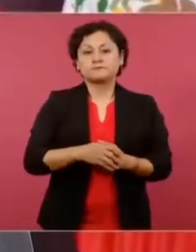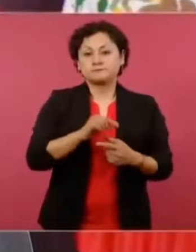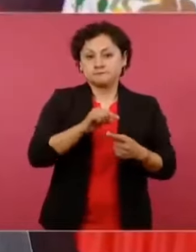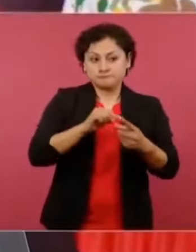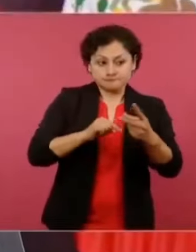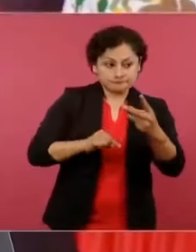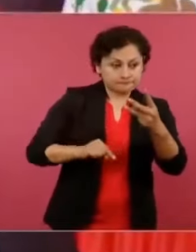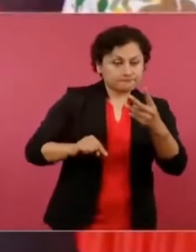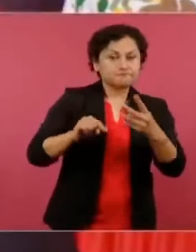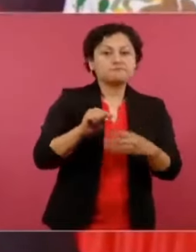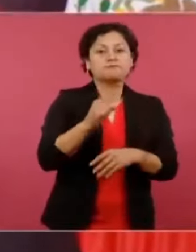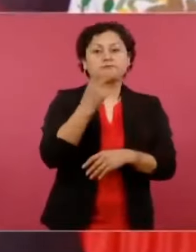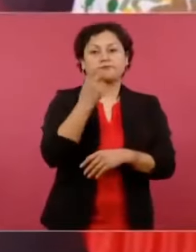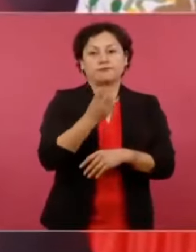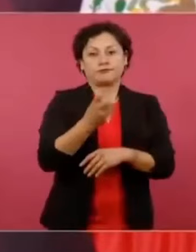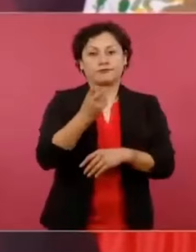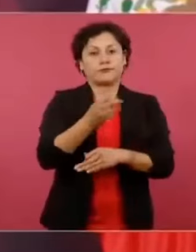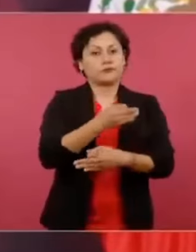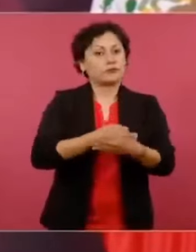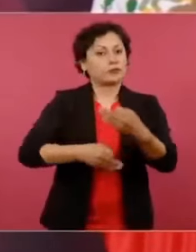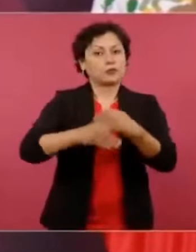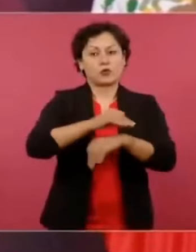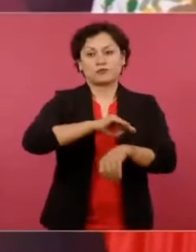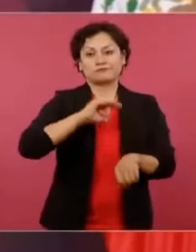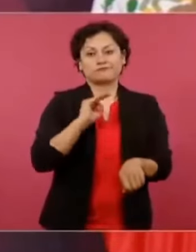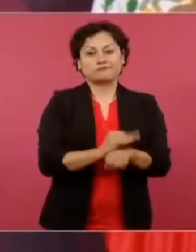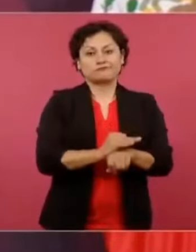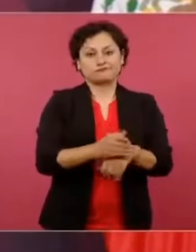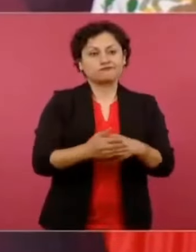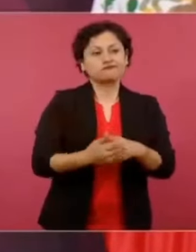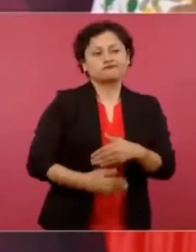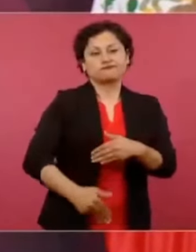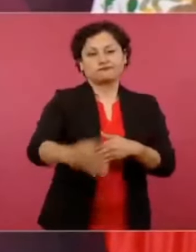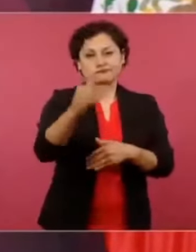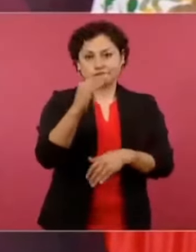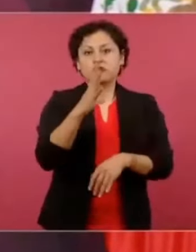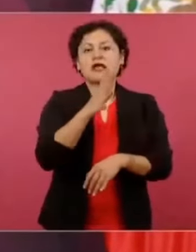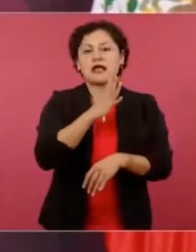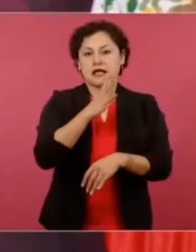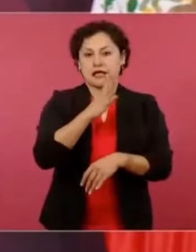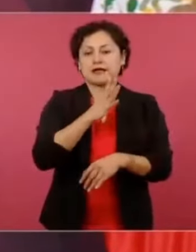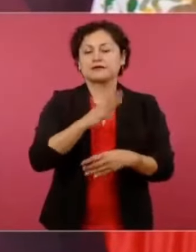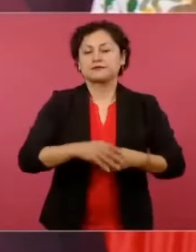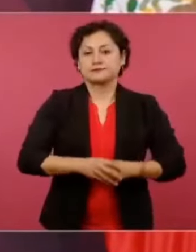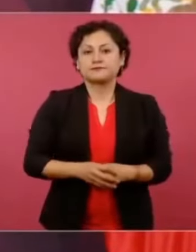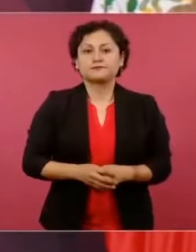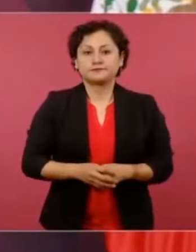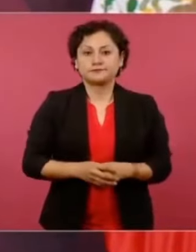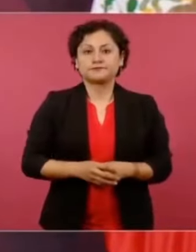todas tienen garantizado el abasto del gas,